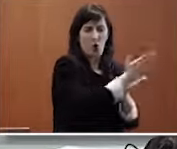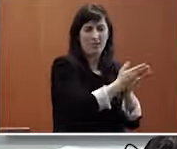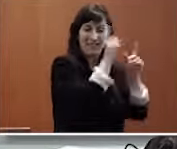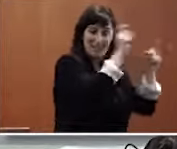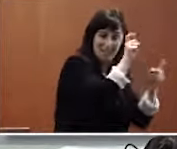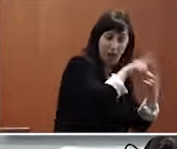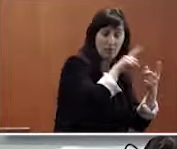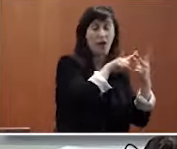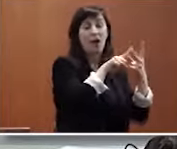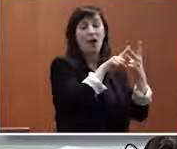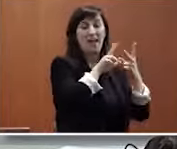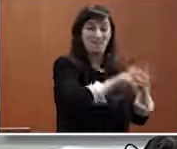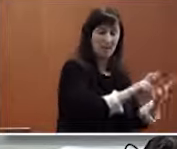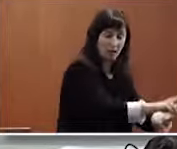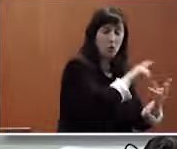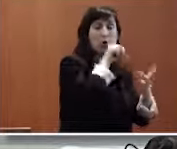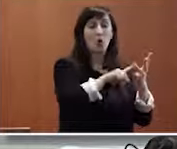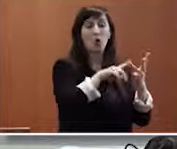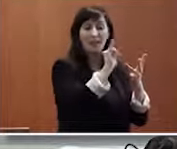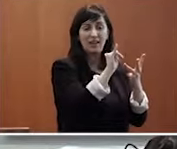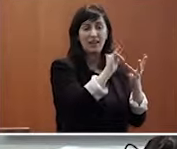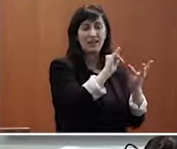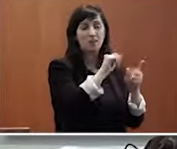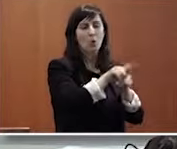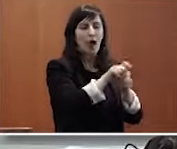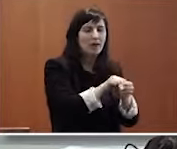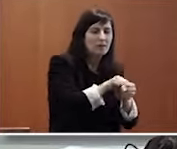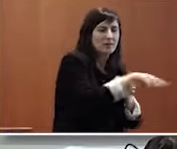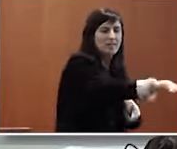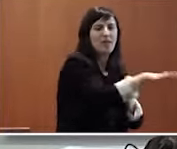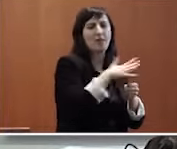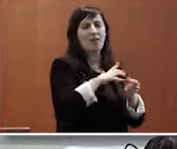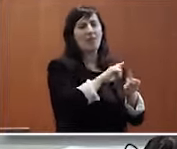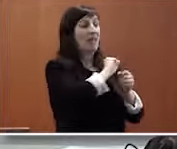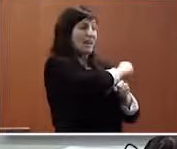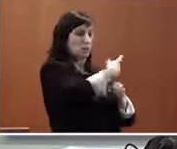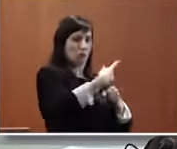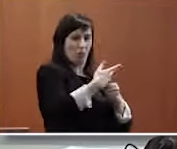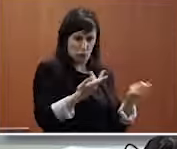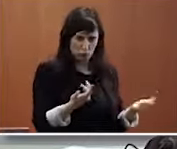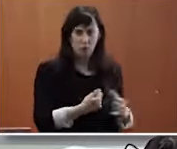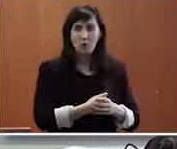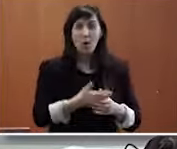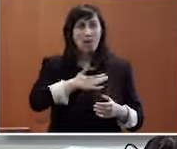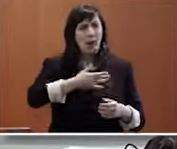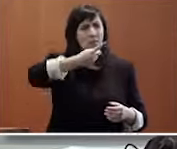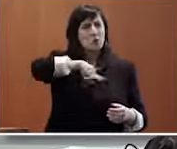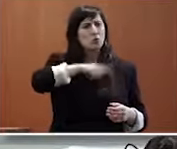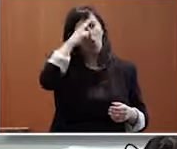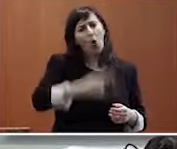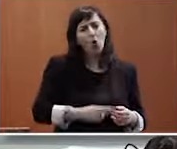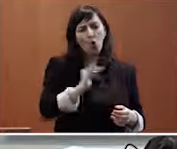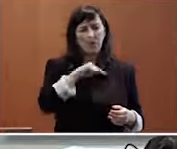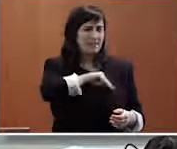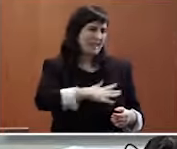enseñanza, de investigación e de transferencia de resultados. Para mi, hoxe é un honor e unha satisfacción